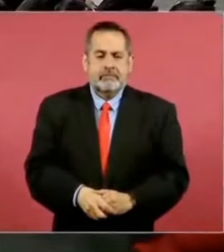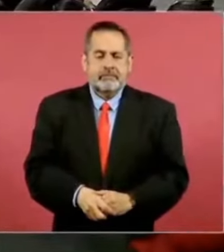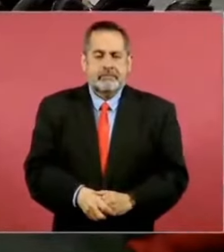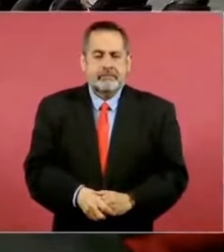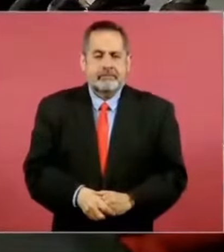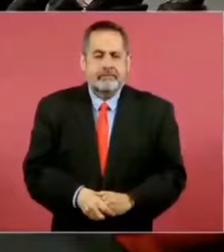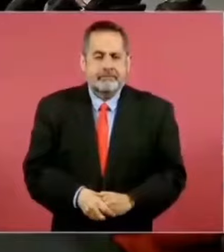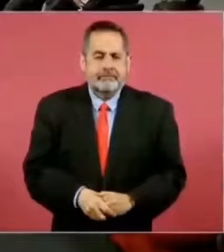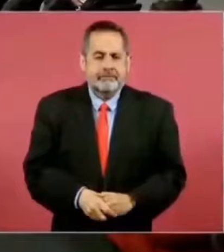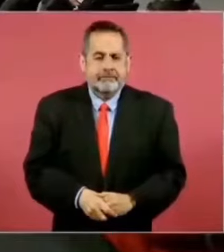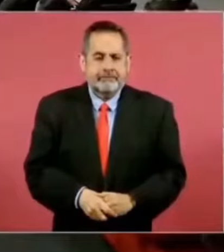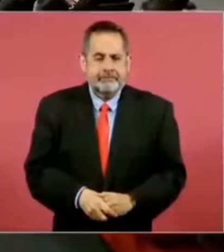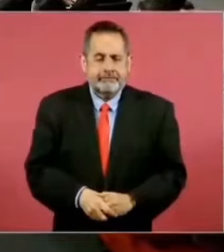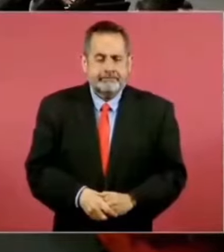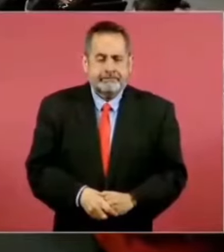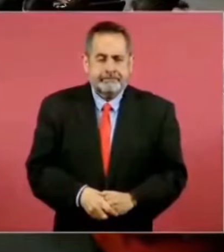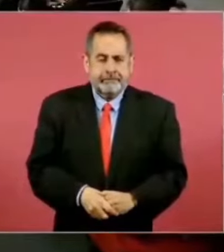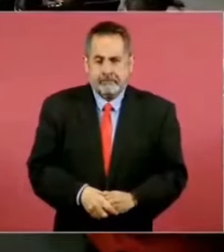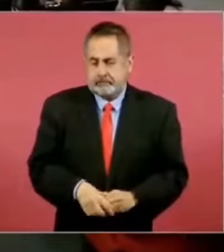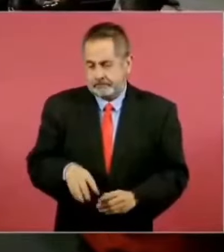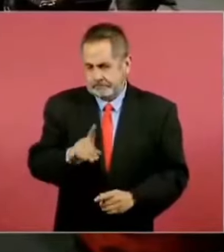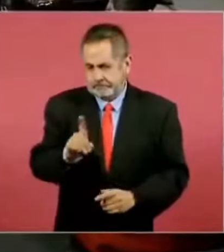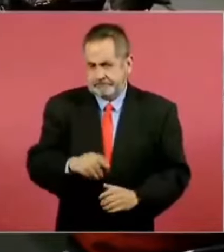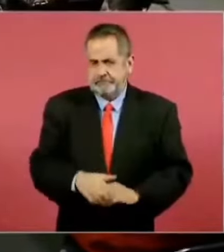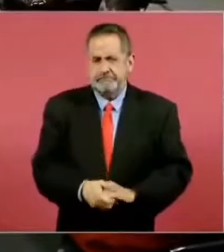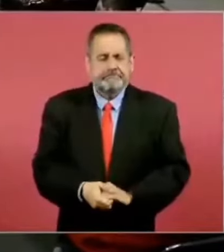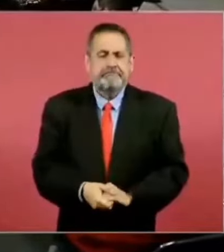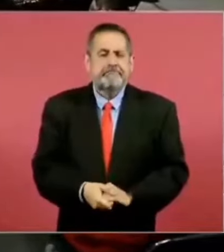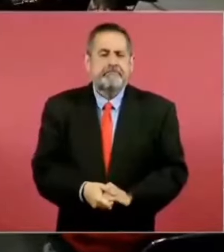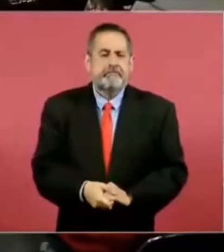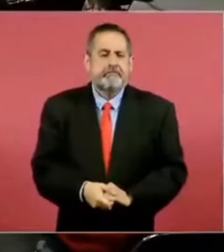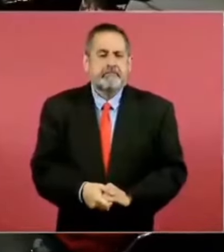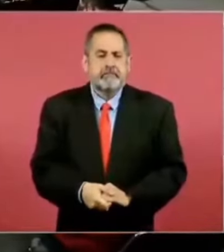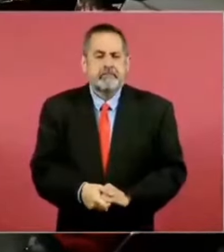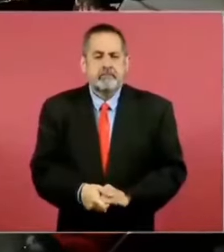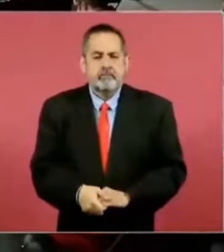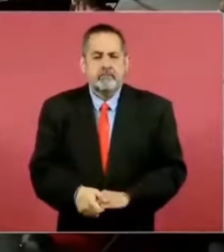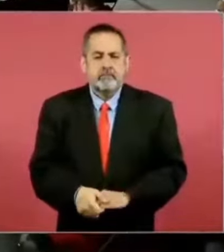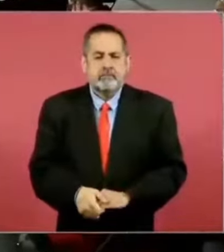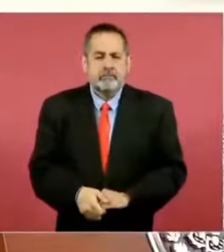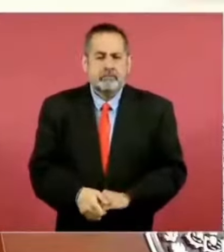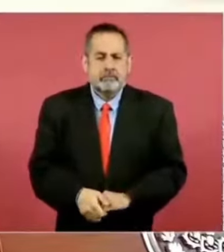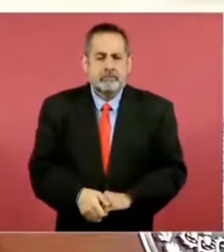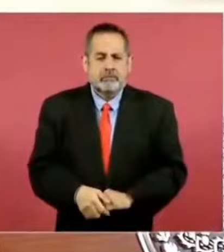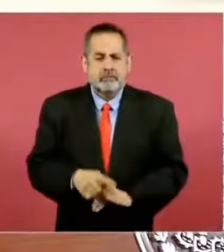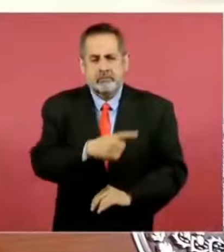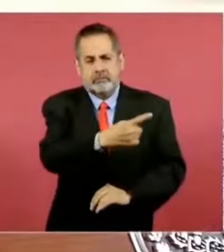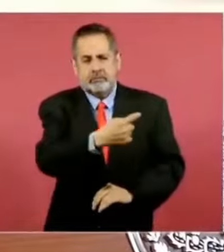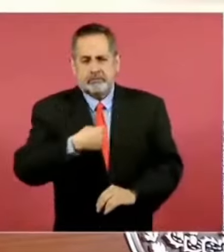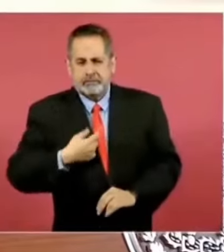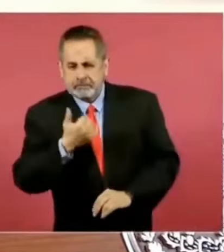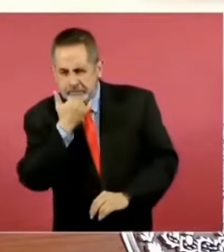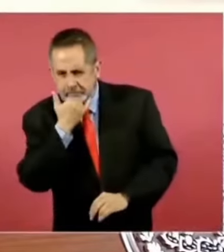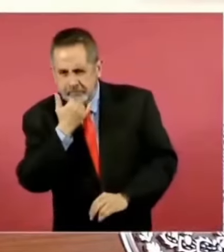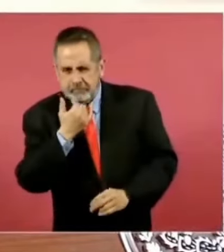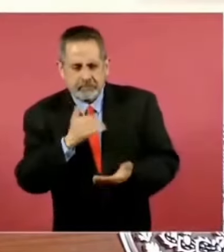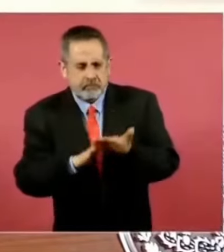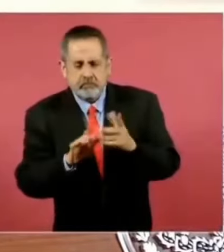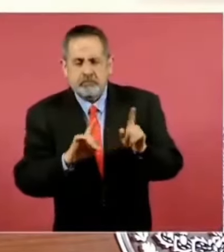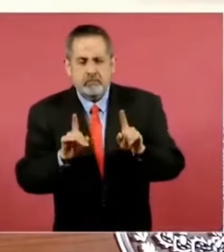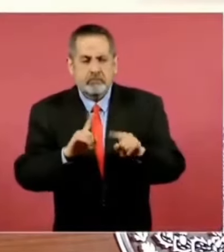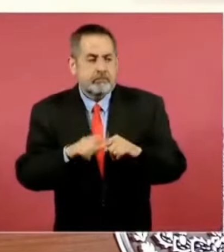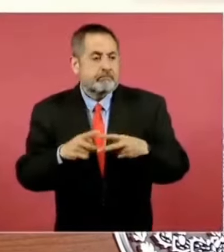México, presidente? No, no es este… que me ofreció disculpas por el saqueo. Me ofreció